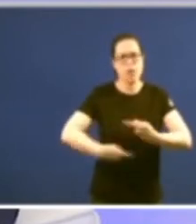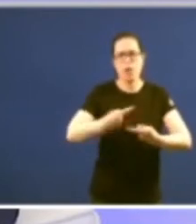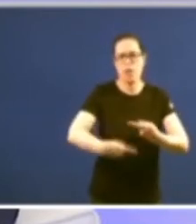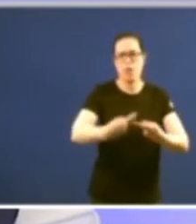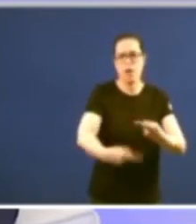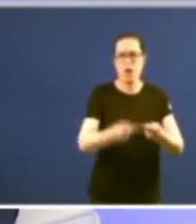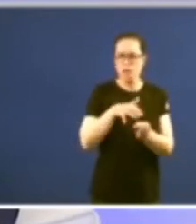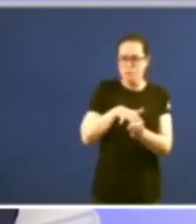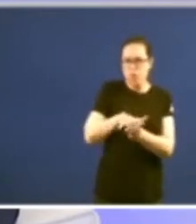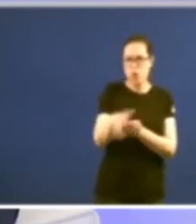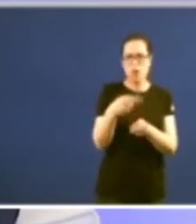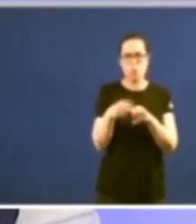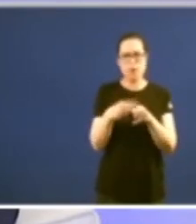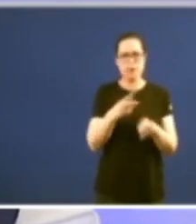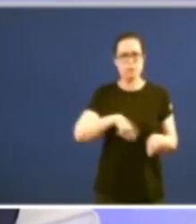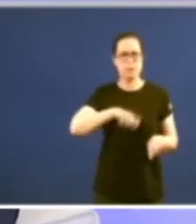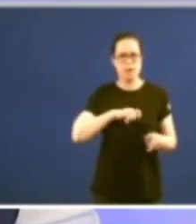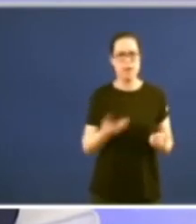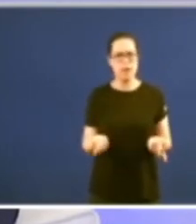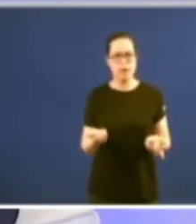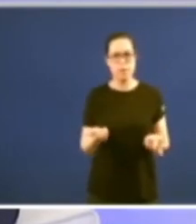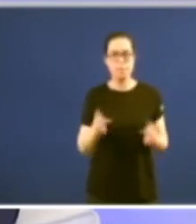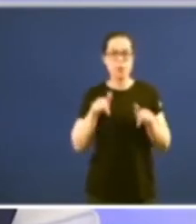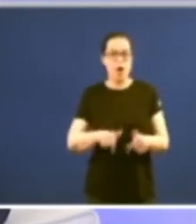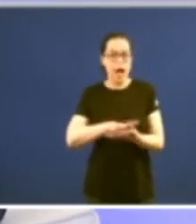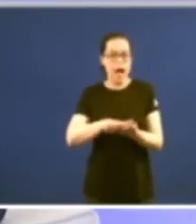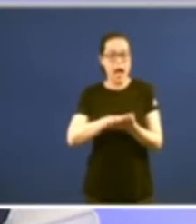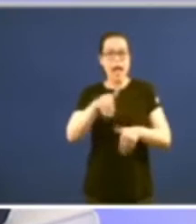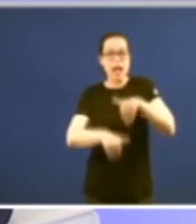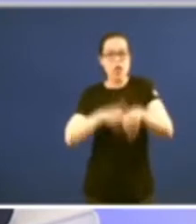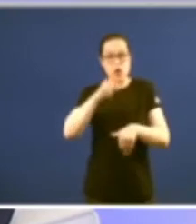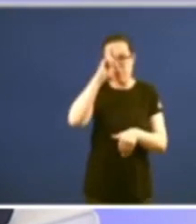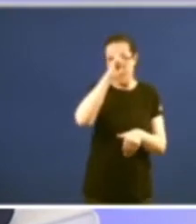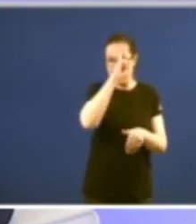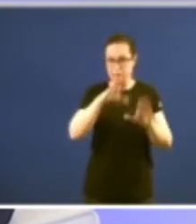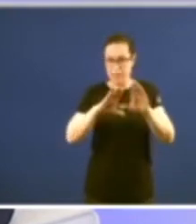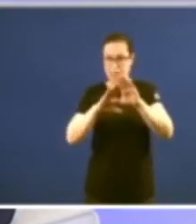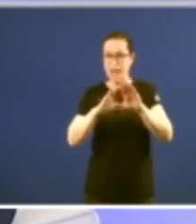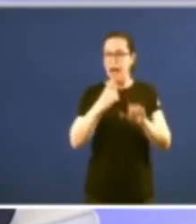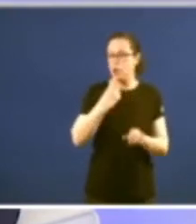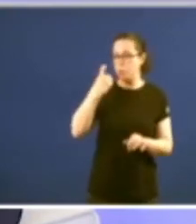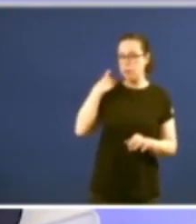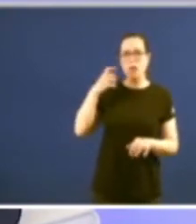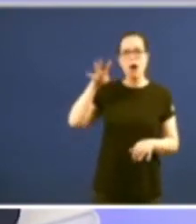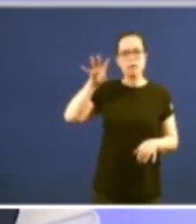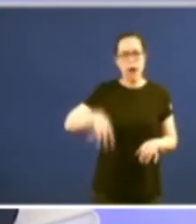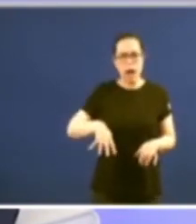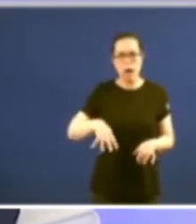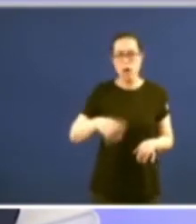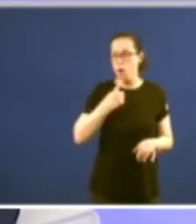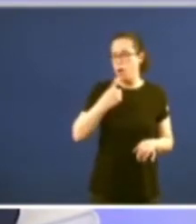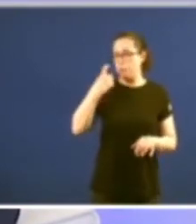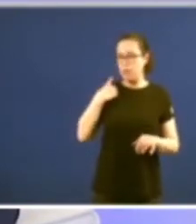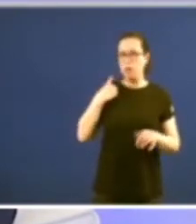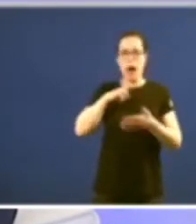extraordinario na política española oxe non se fala máis que das eleccións de Madrid como fai nada non se falaba máis que das eleccións catalanas ou fai menos non se falaba